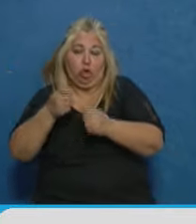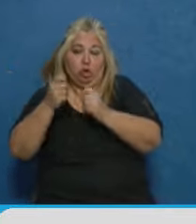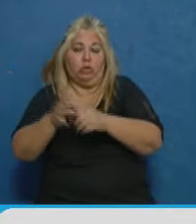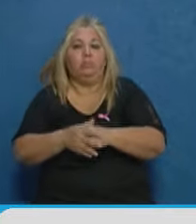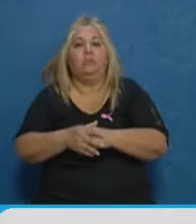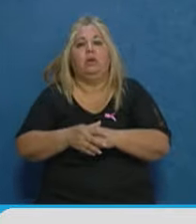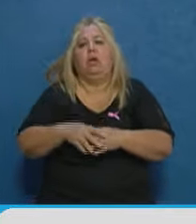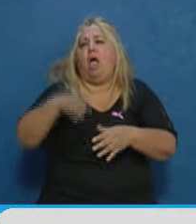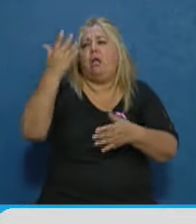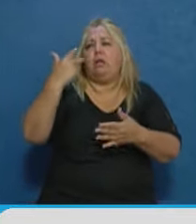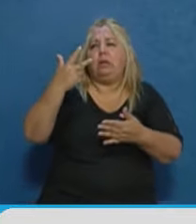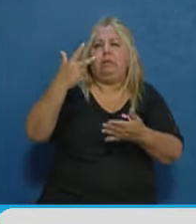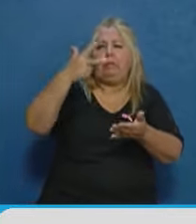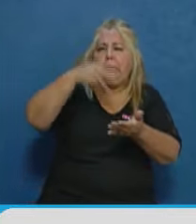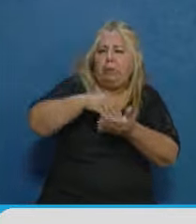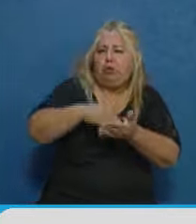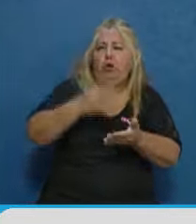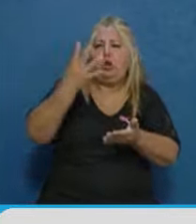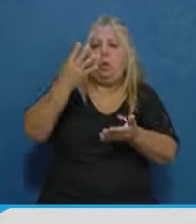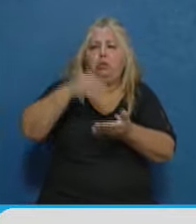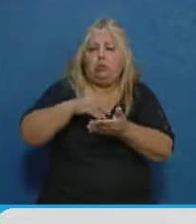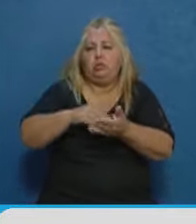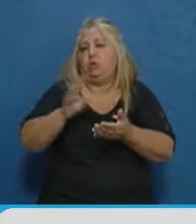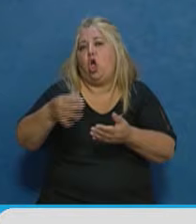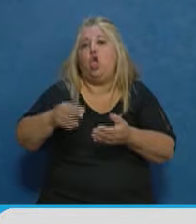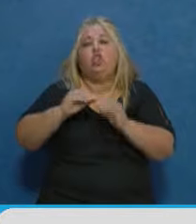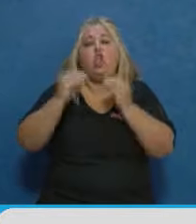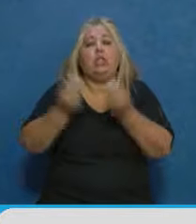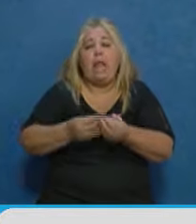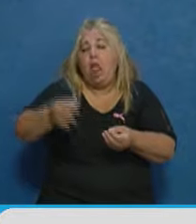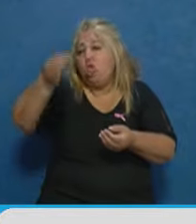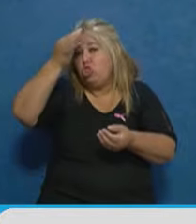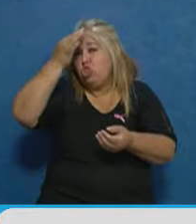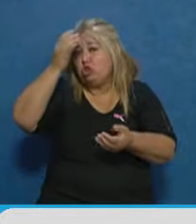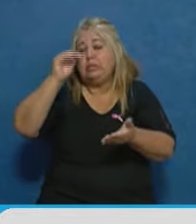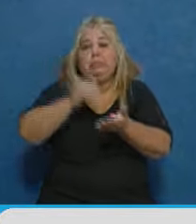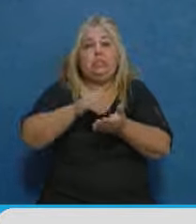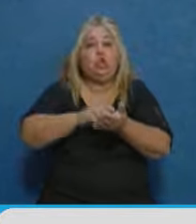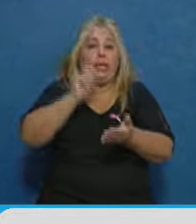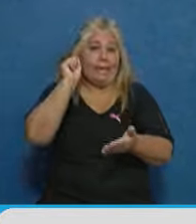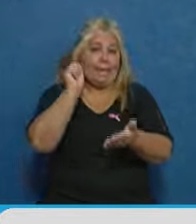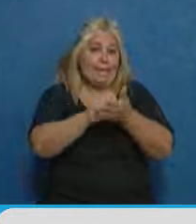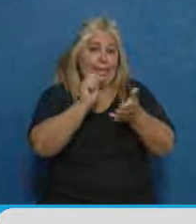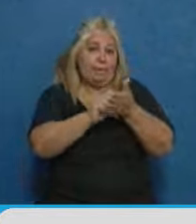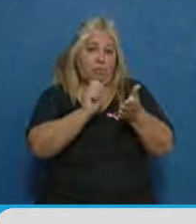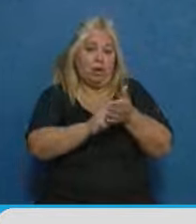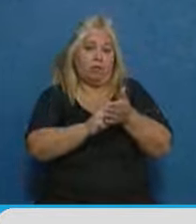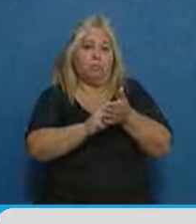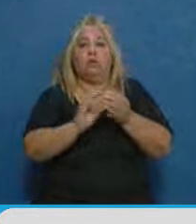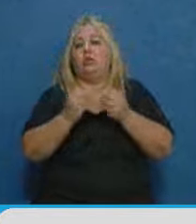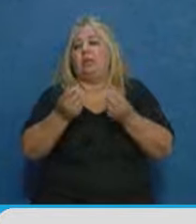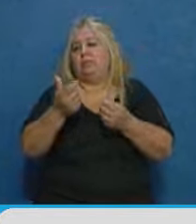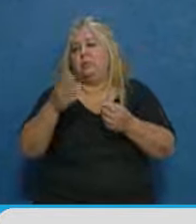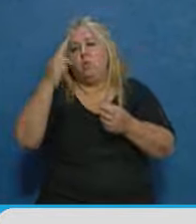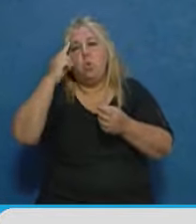4 millones de personas. Se inscribieron más de 12 millones de personas. Y en realidad fueron cerca de 9 millones los que lo terminaron cobrando.